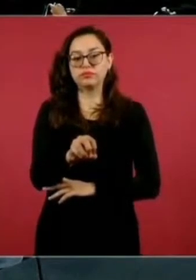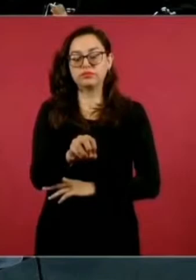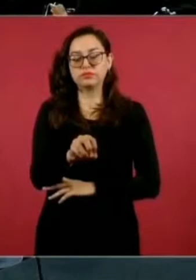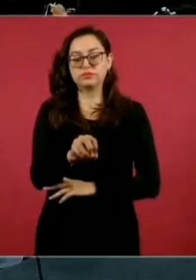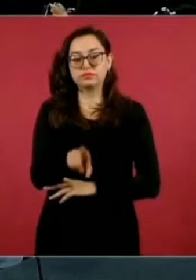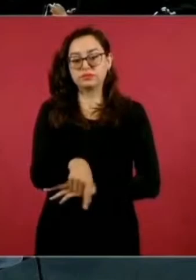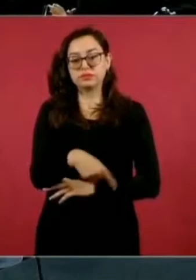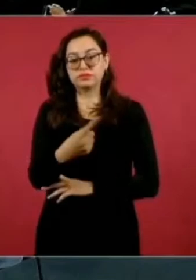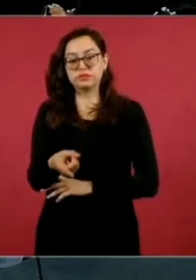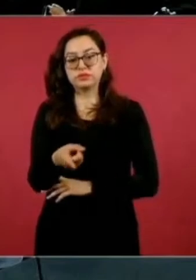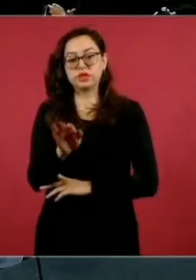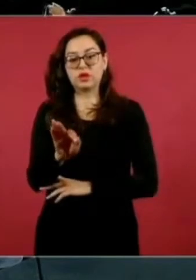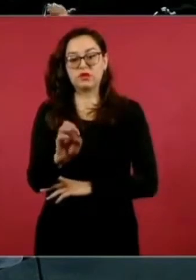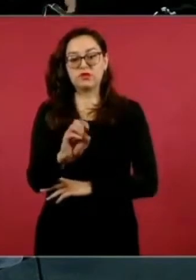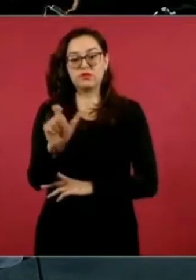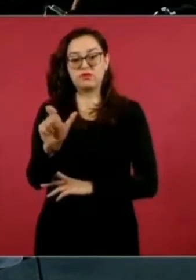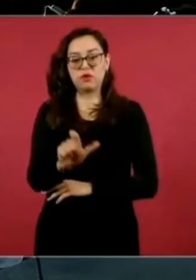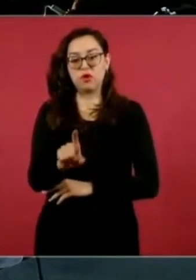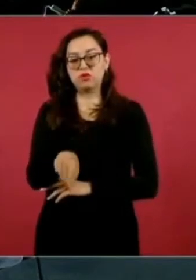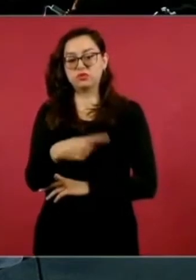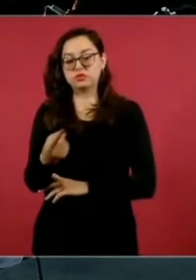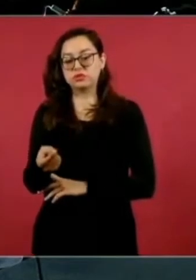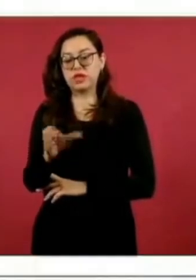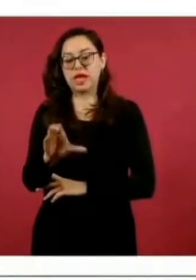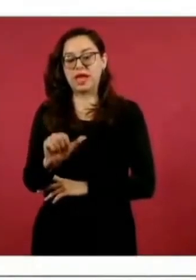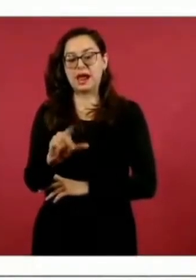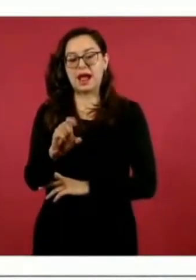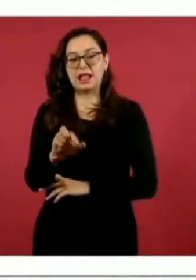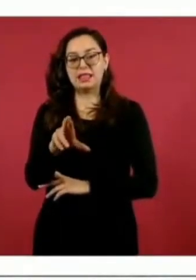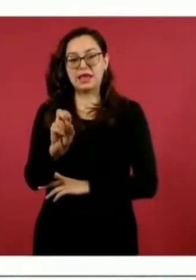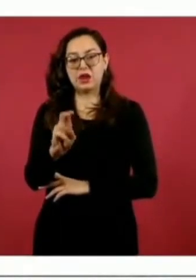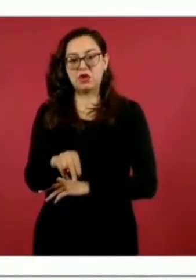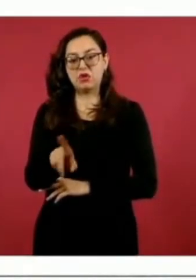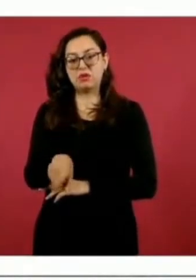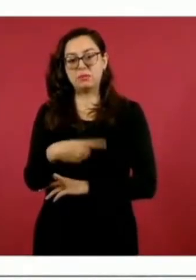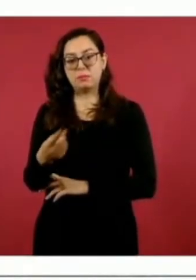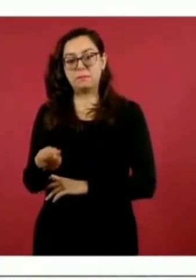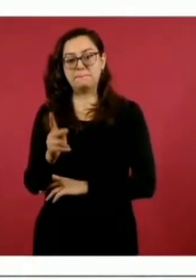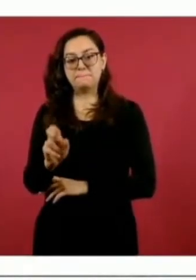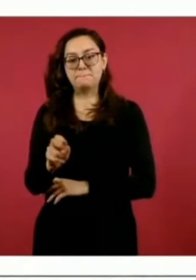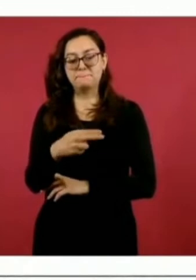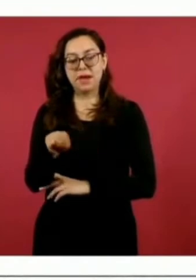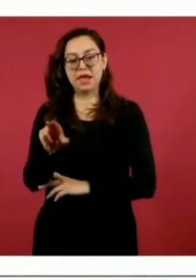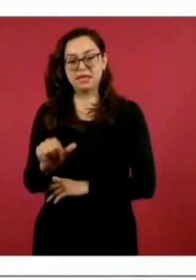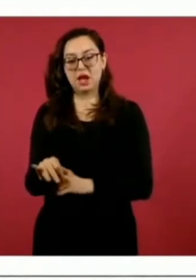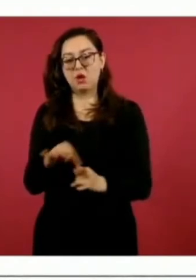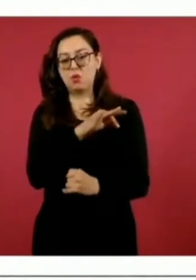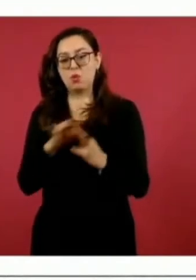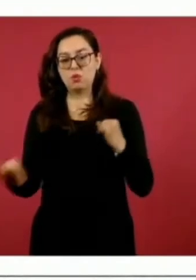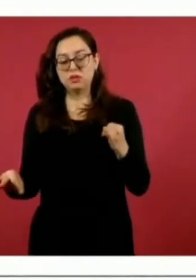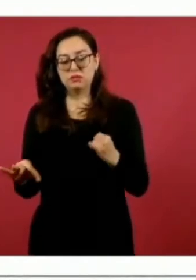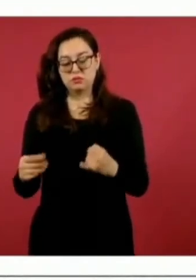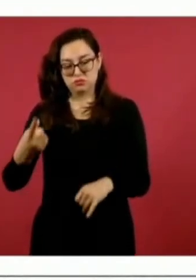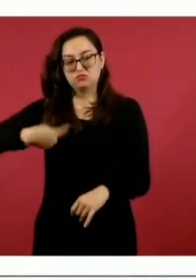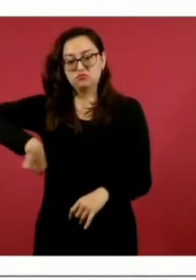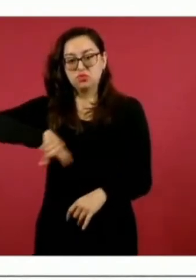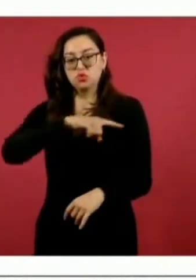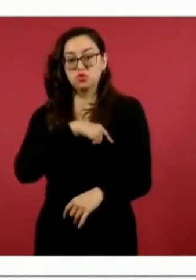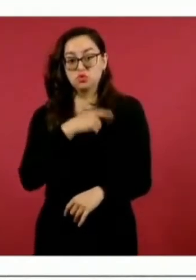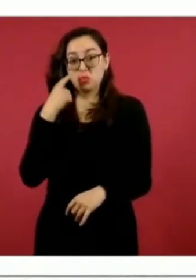Fox, Calderón, Peña y nosotros. Es la primera vez